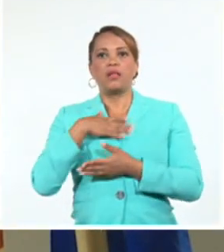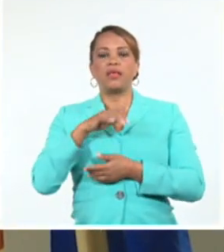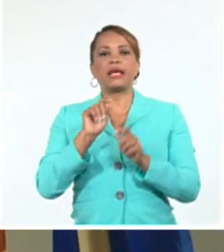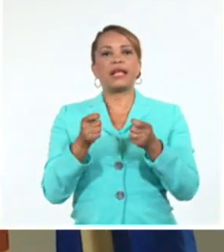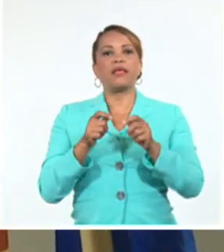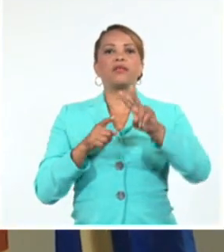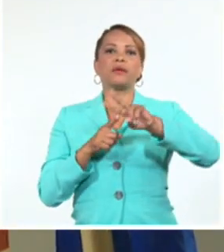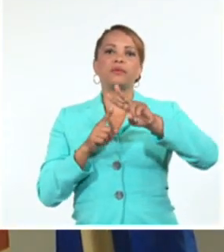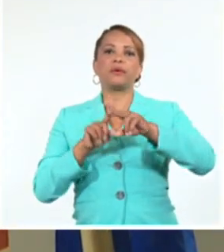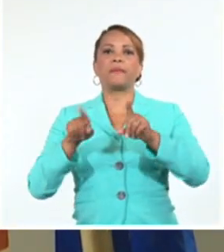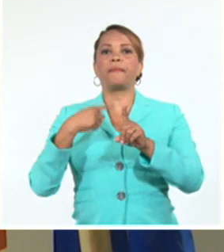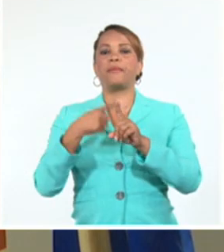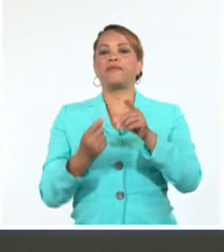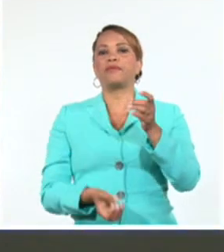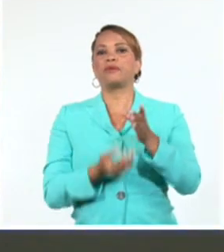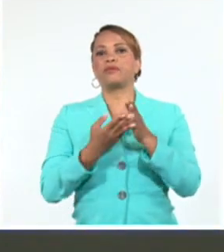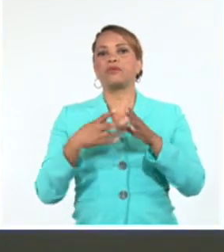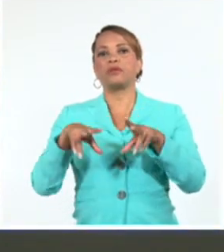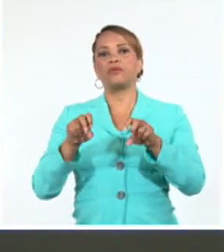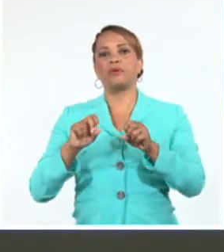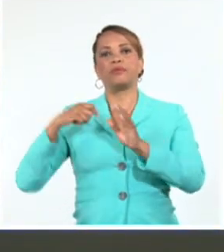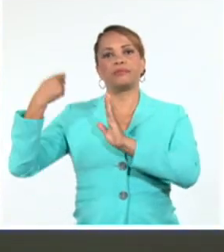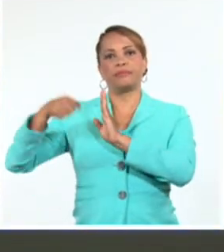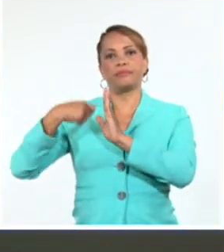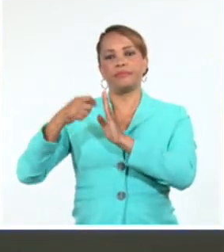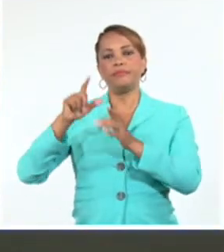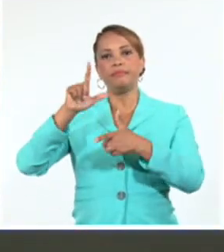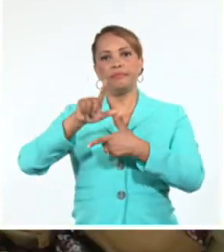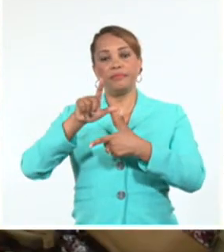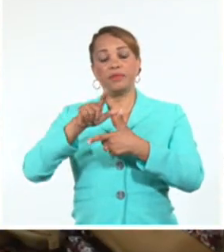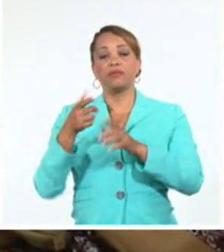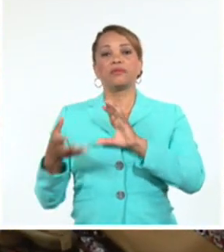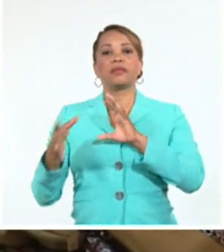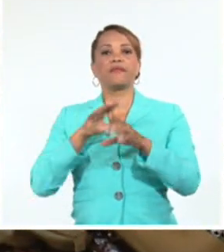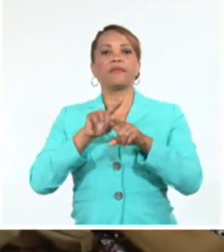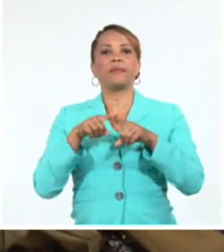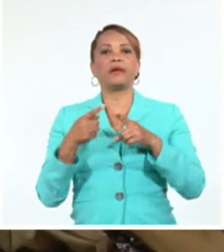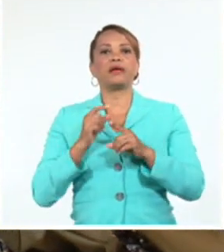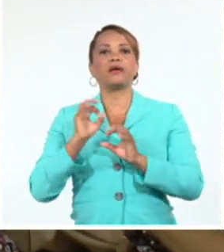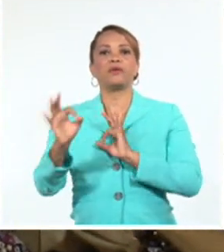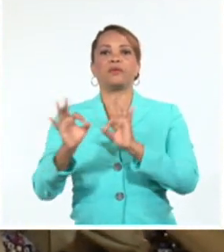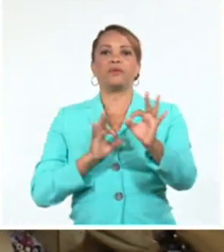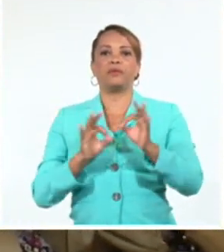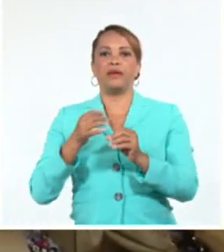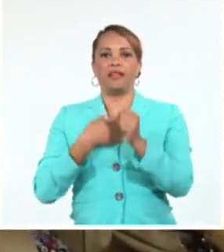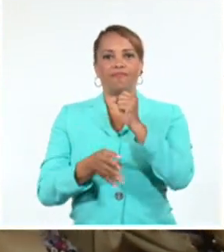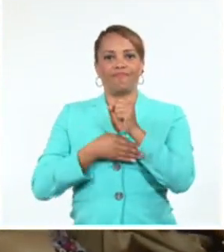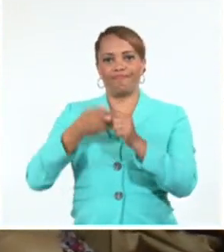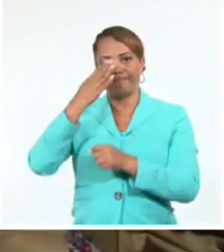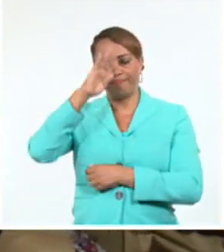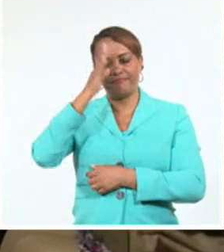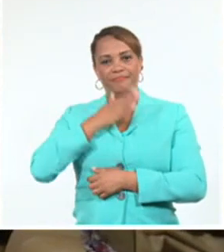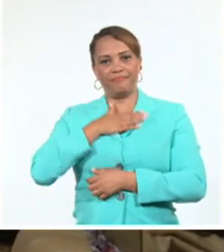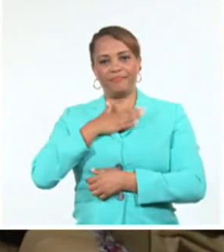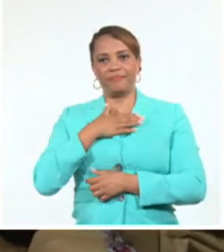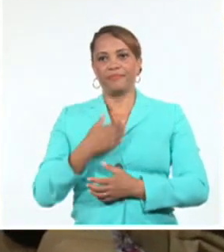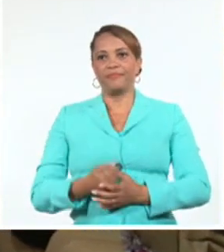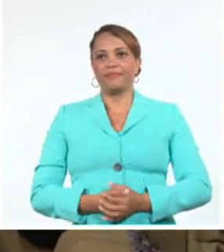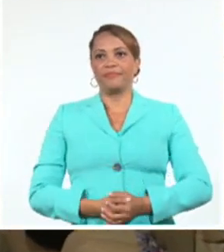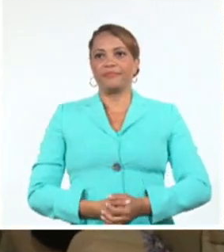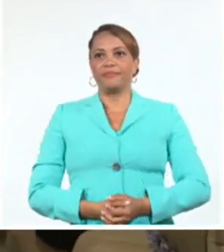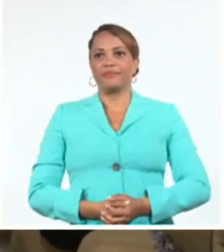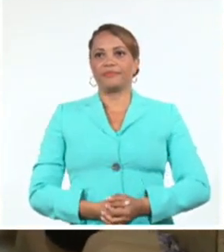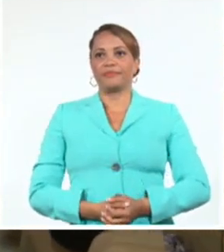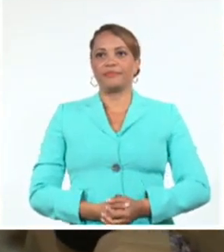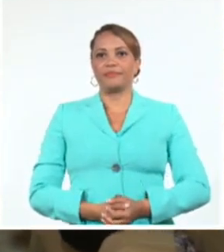Televisión y la Fundación del Nuevo Cine Latinoamericano es una vía para conservar nuestra realidad. Leandris Noa Fae, Sistema